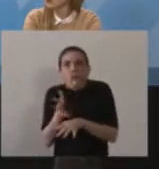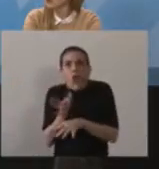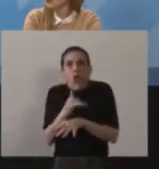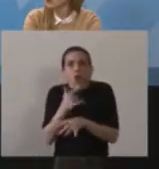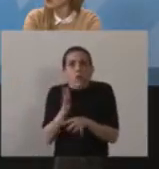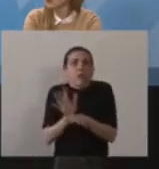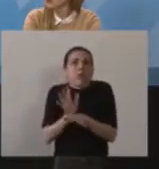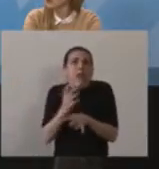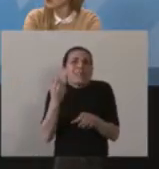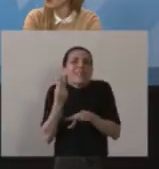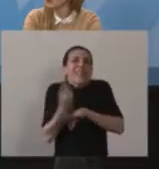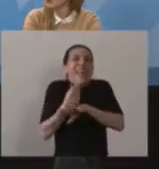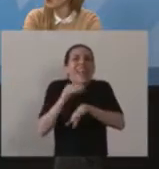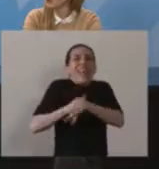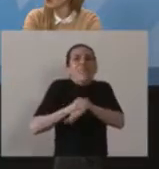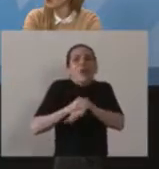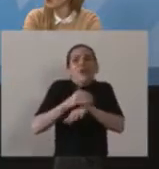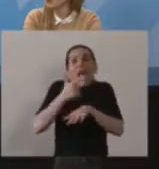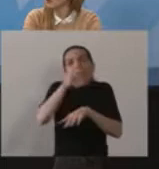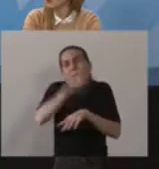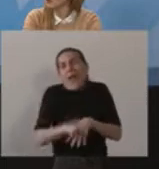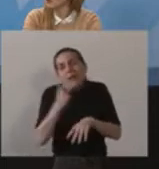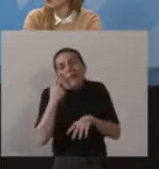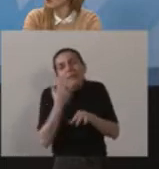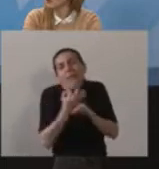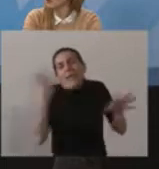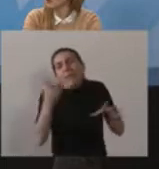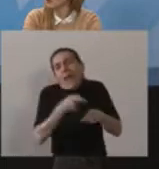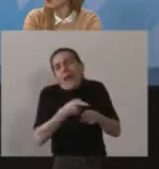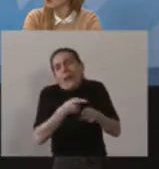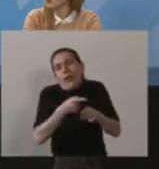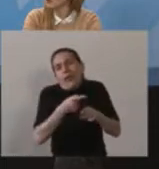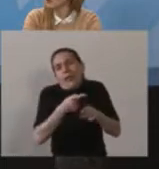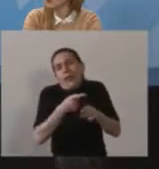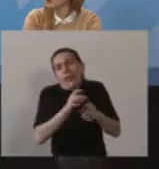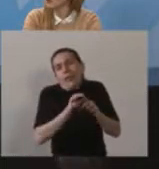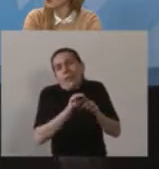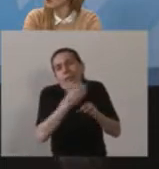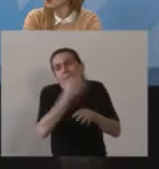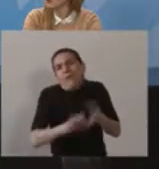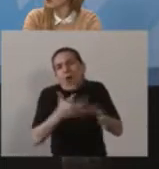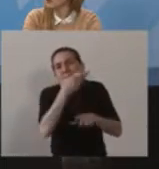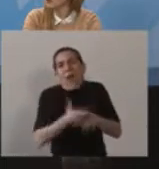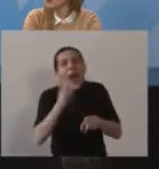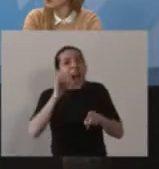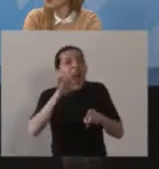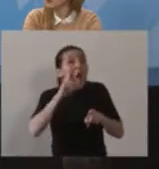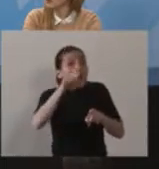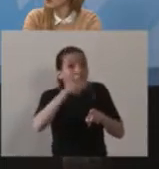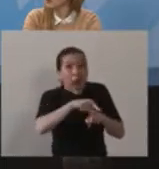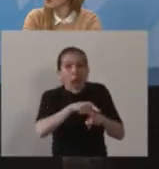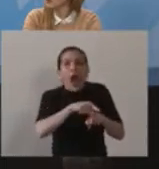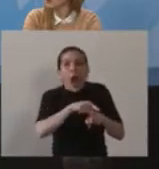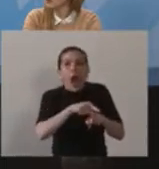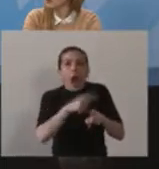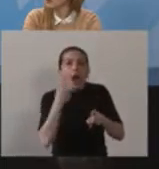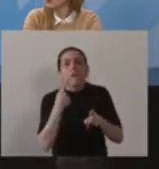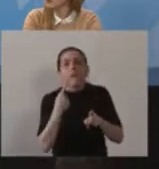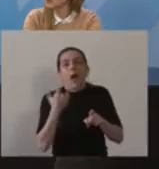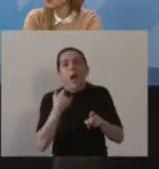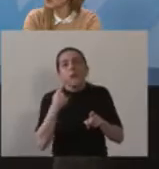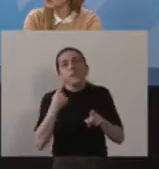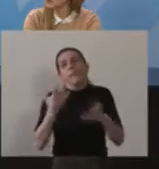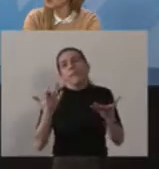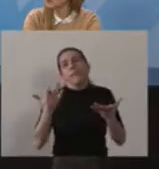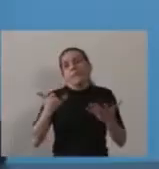de las características de Gabriel, son una prueba de que en verdad lo que queremos es aportar a ese mercado.